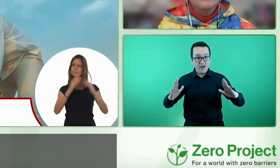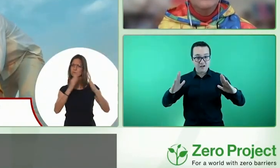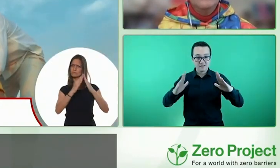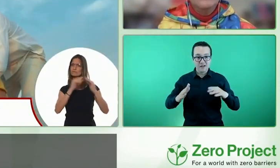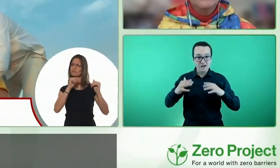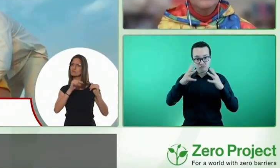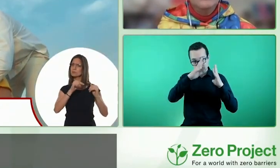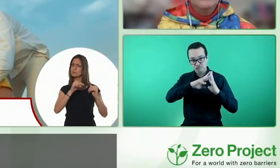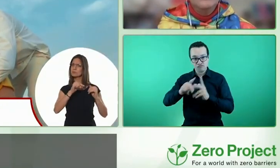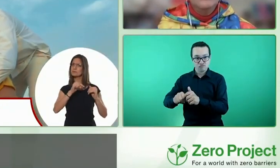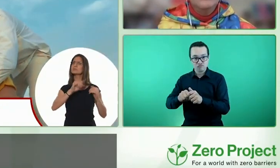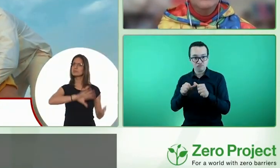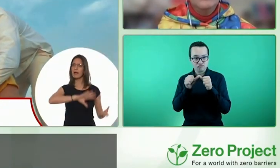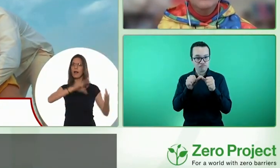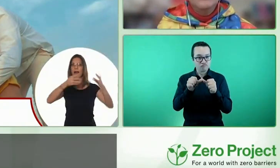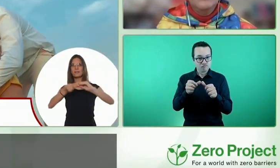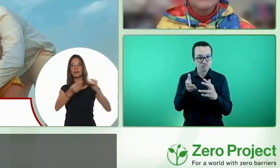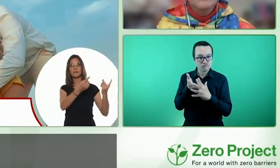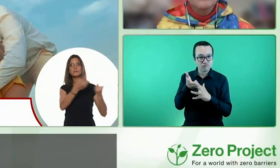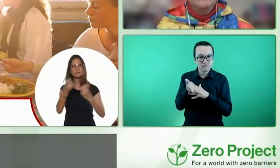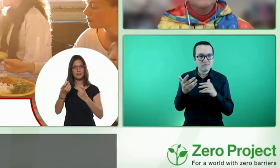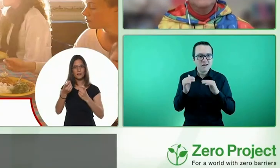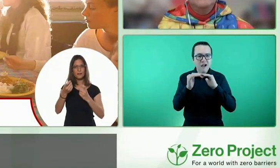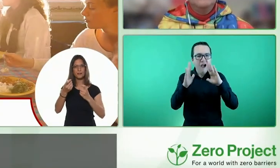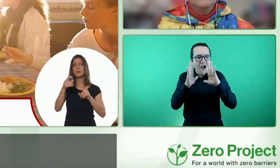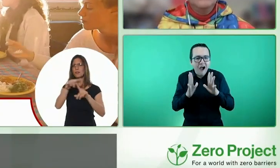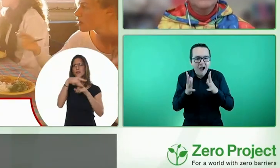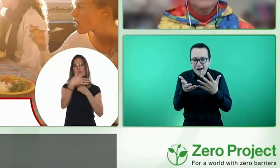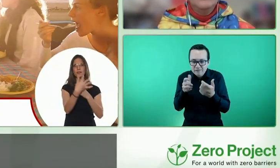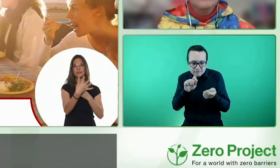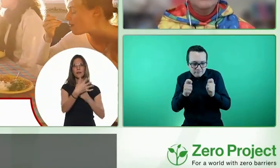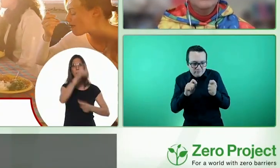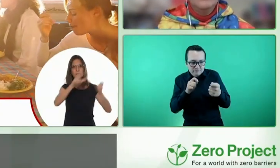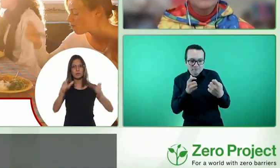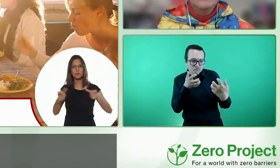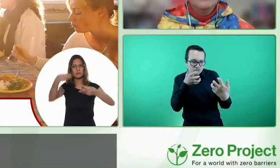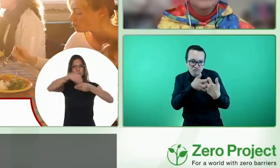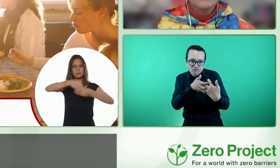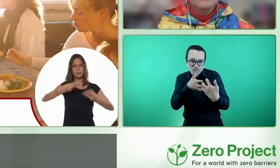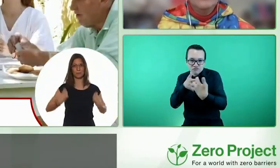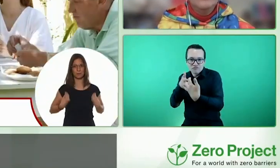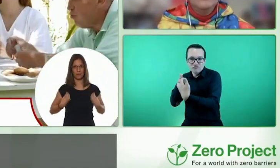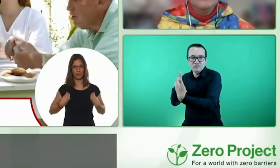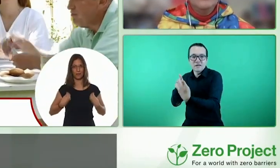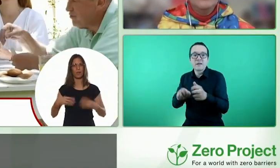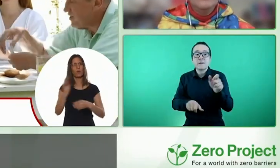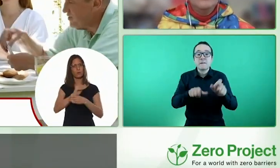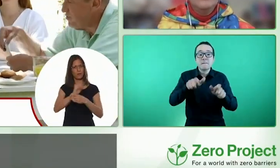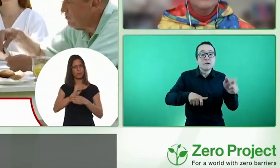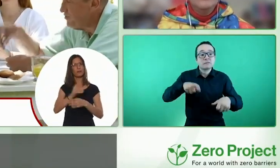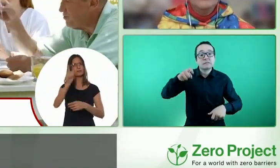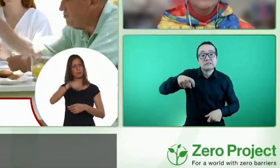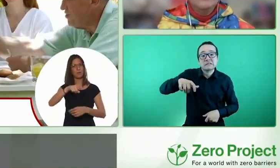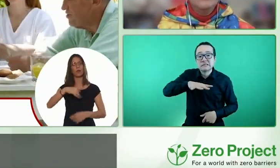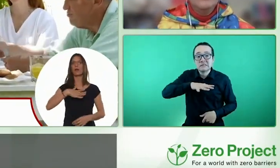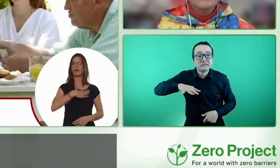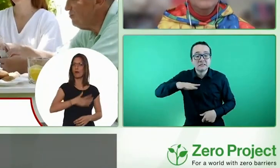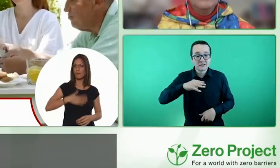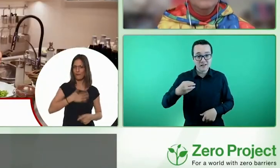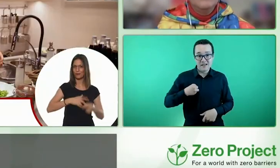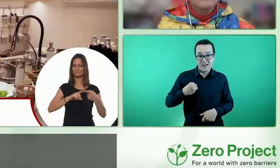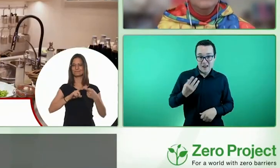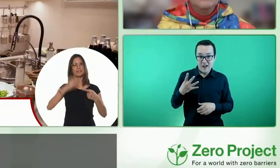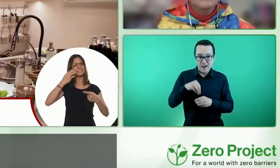Una vivienda que consigue adaptarse a las necesidades y circunstancias de las personas que la habitan, cuidando además de factores como el